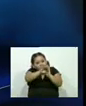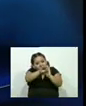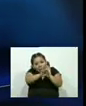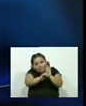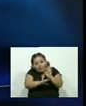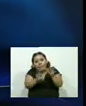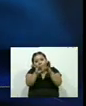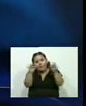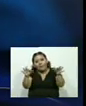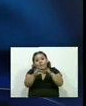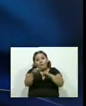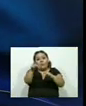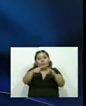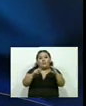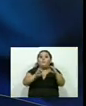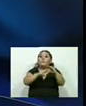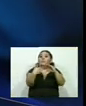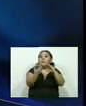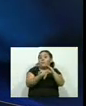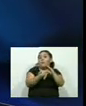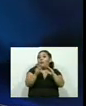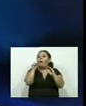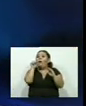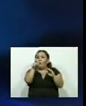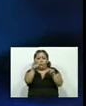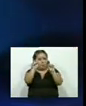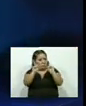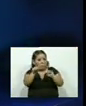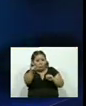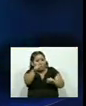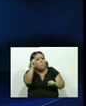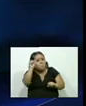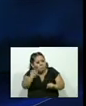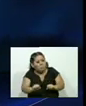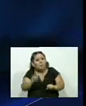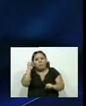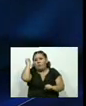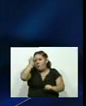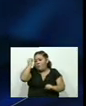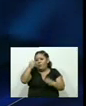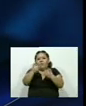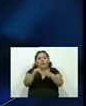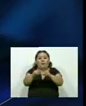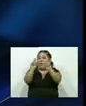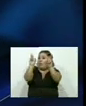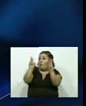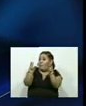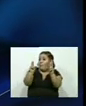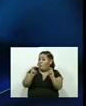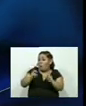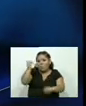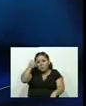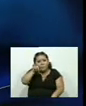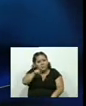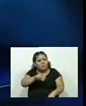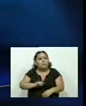través de la interacción en nuestras redes sociales donde usted puede participar de diferentes temas que publicamos a diario.